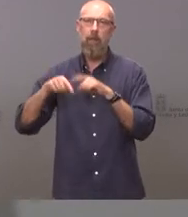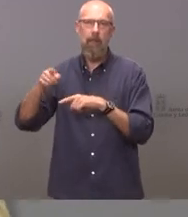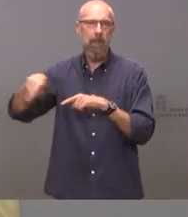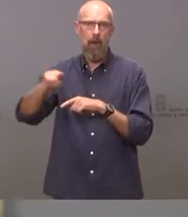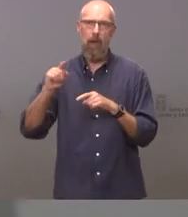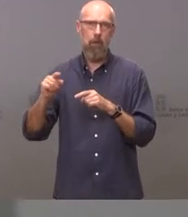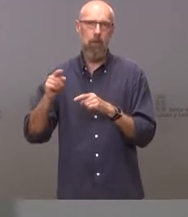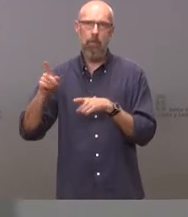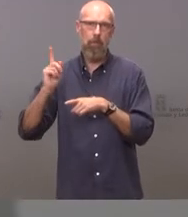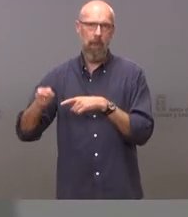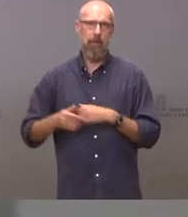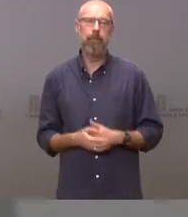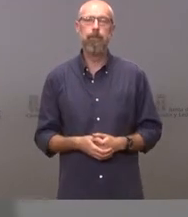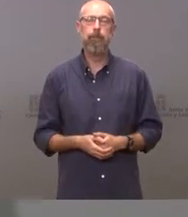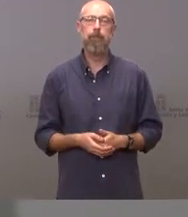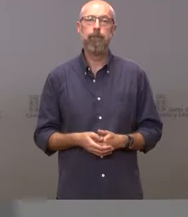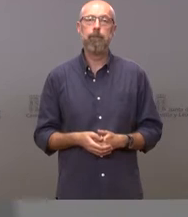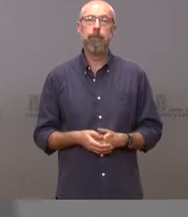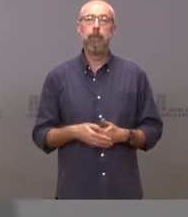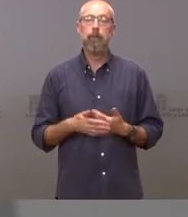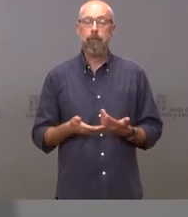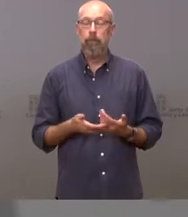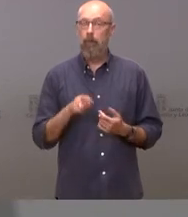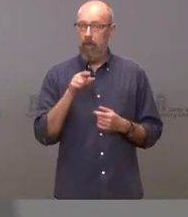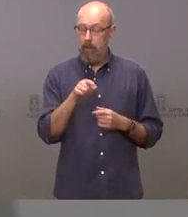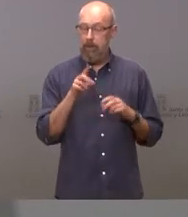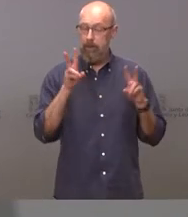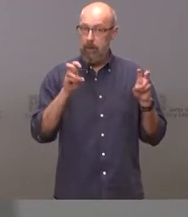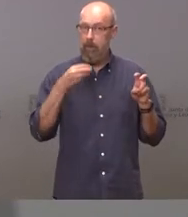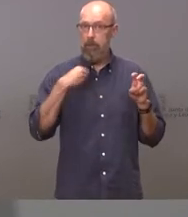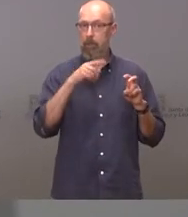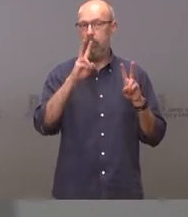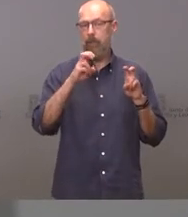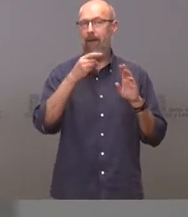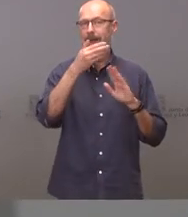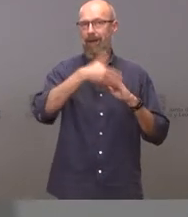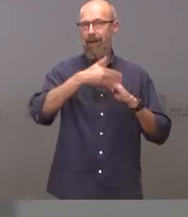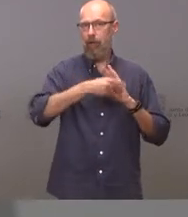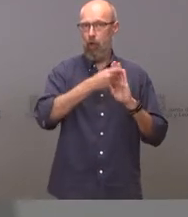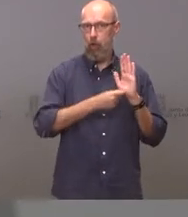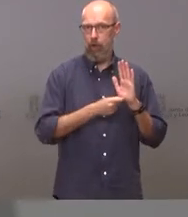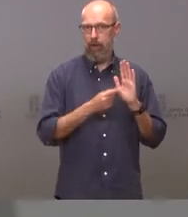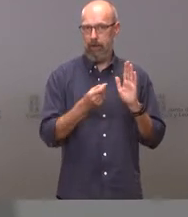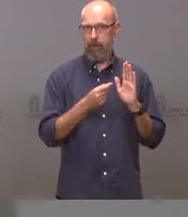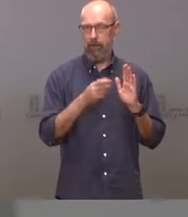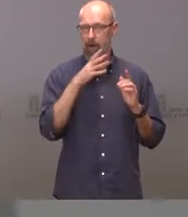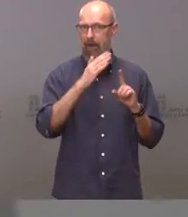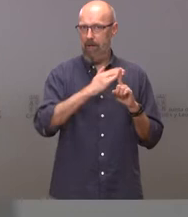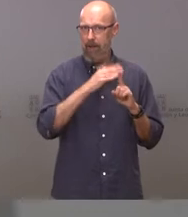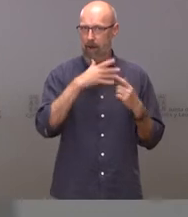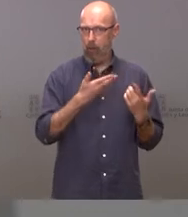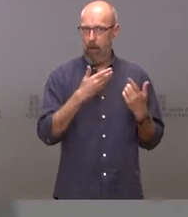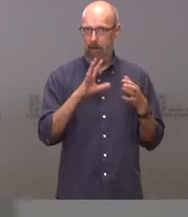Esto en lo que respecta a las restricciones en nuestro nivel actual de alerta.